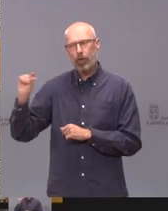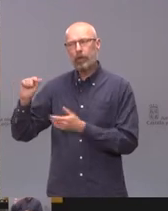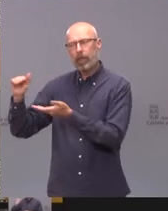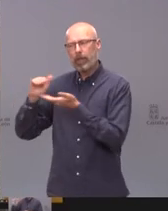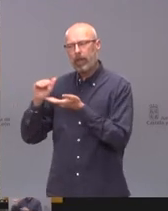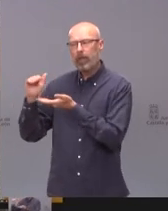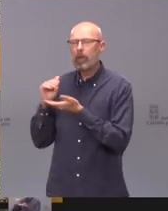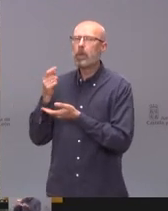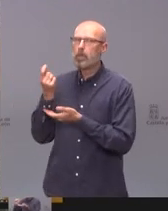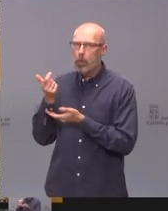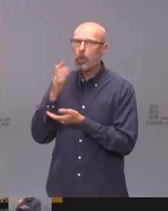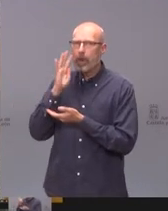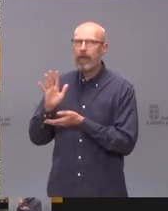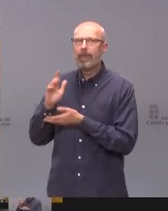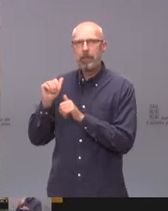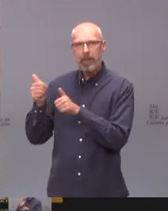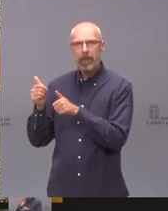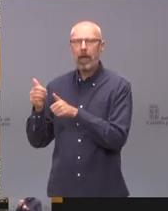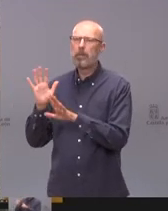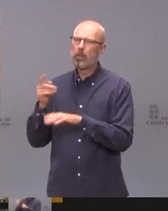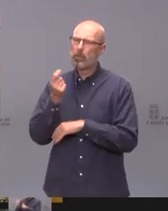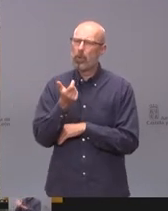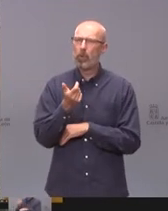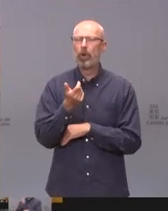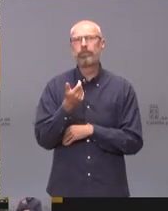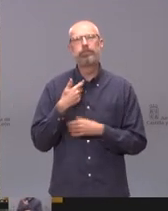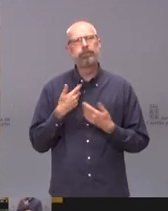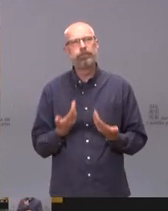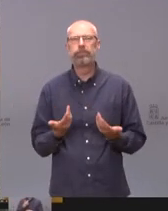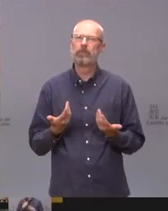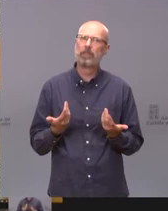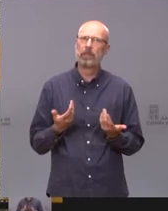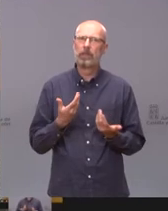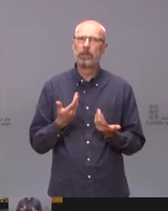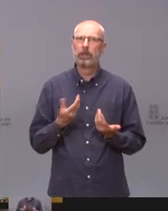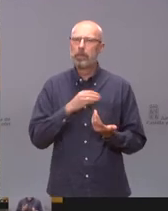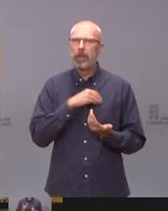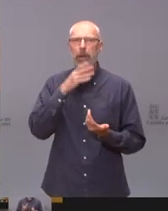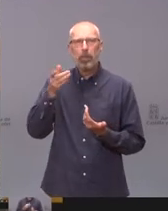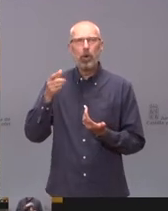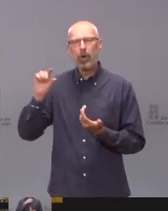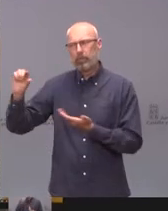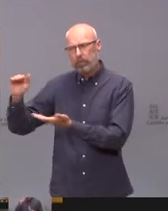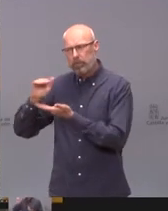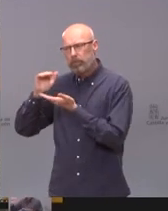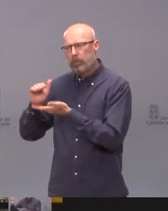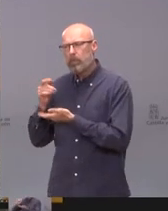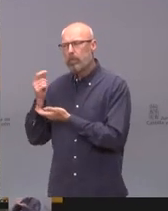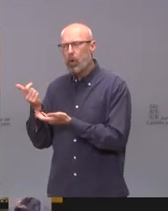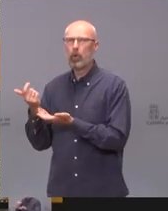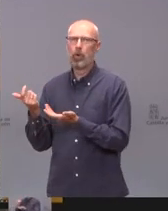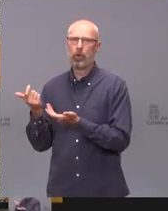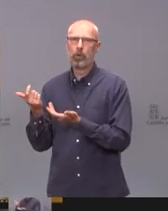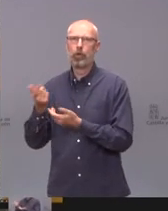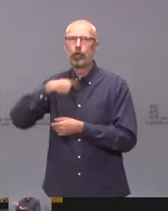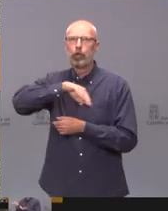poco nos decepciona el ritmo al que va a llegar también esa vacuna, que parece que ya es una costumbre con todas, que nos crean muchas